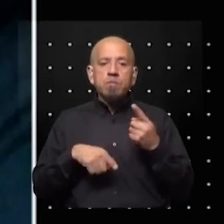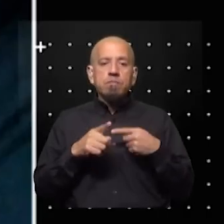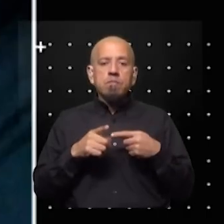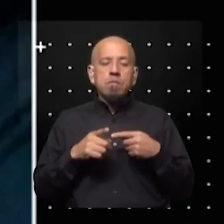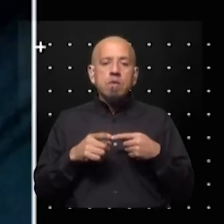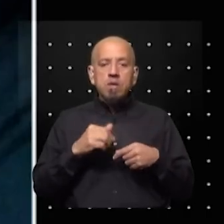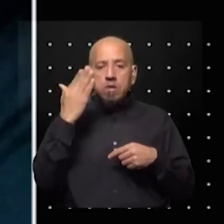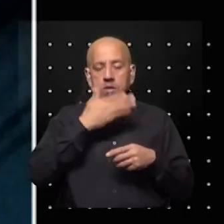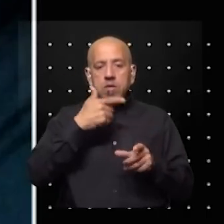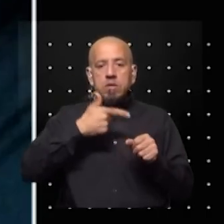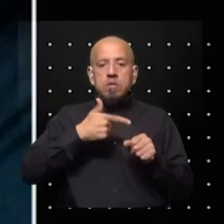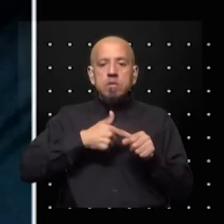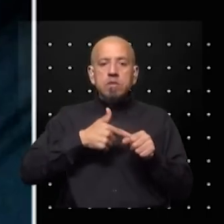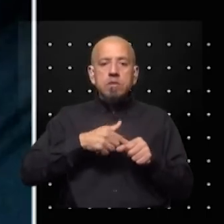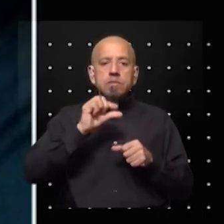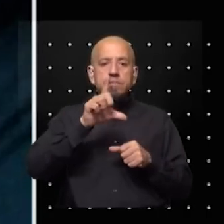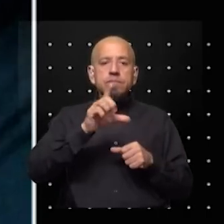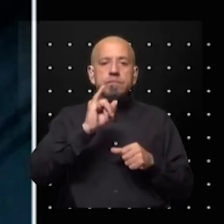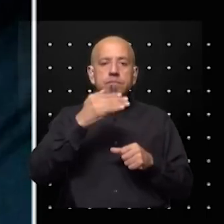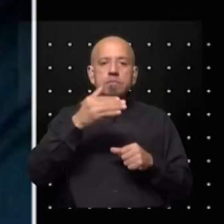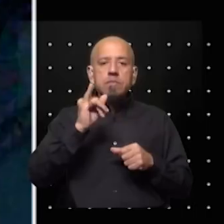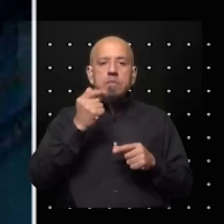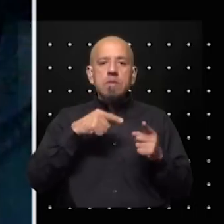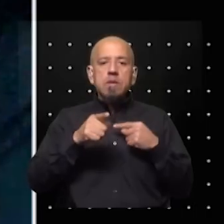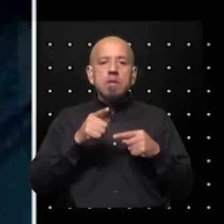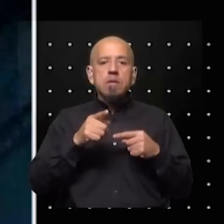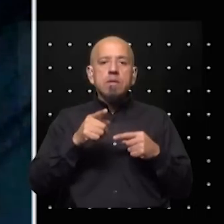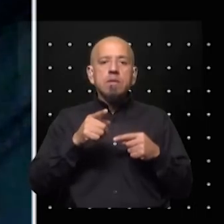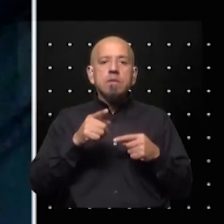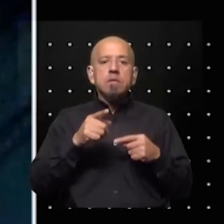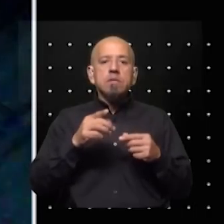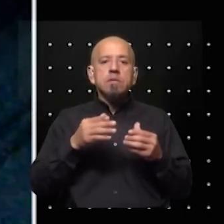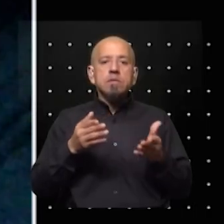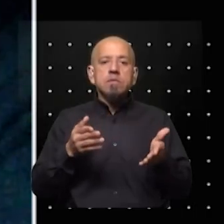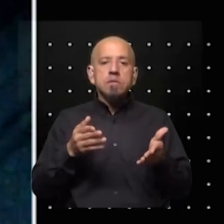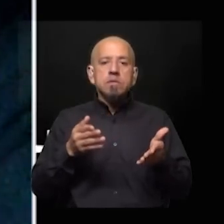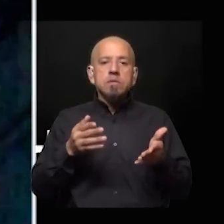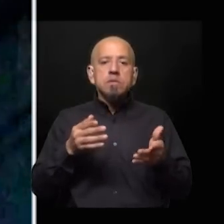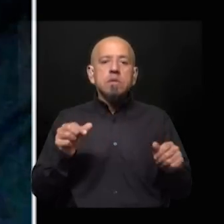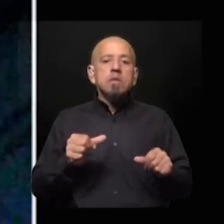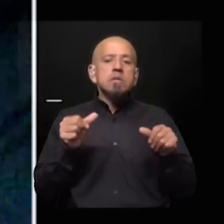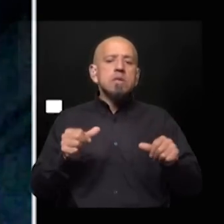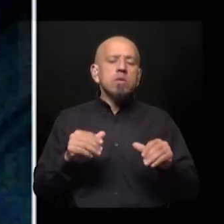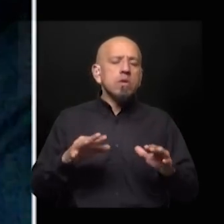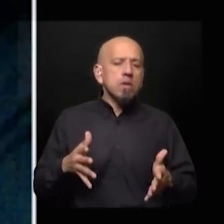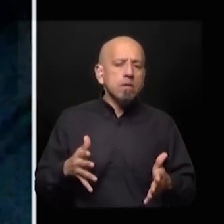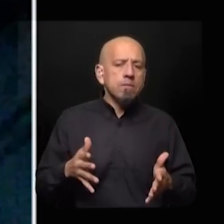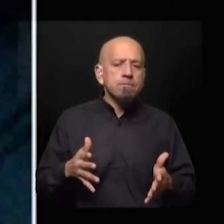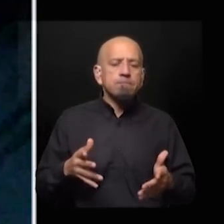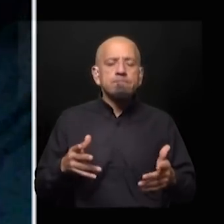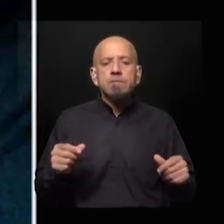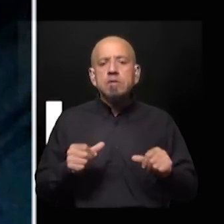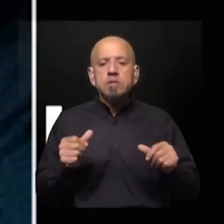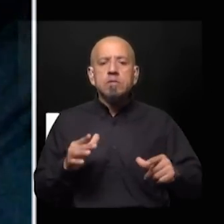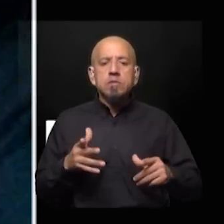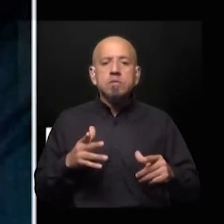pozos del petróleo en Libia está presente en todo el Sahel haciendo que está sirviendo